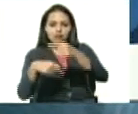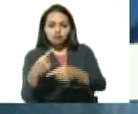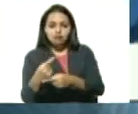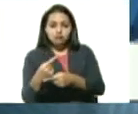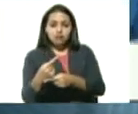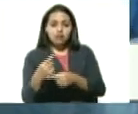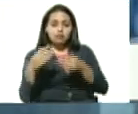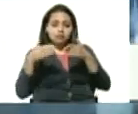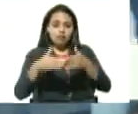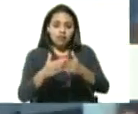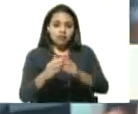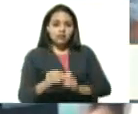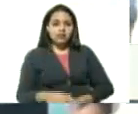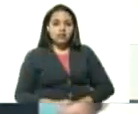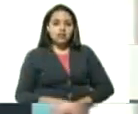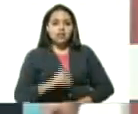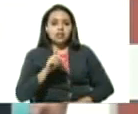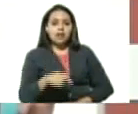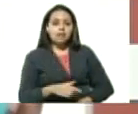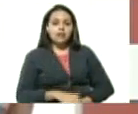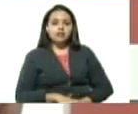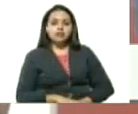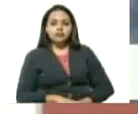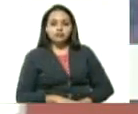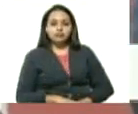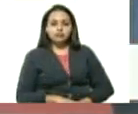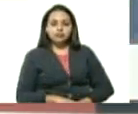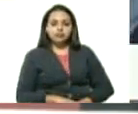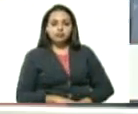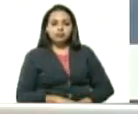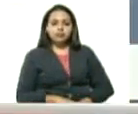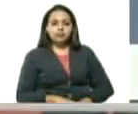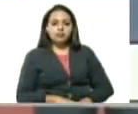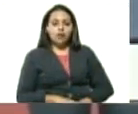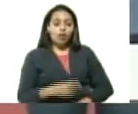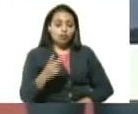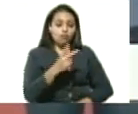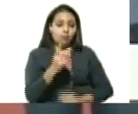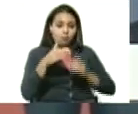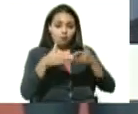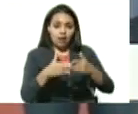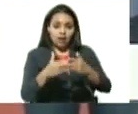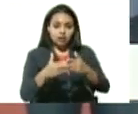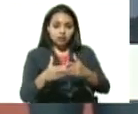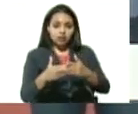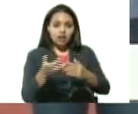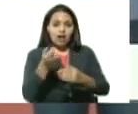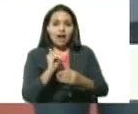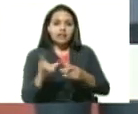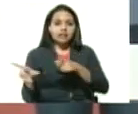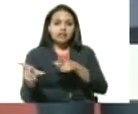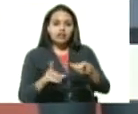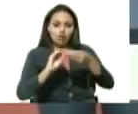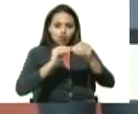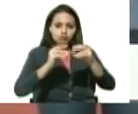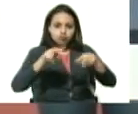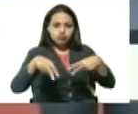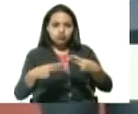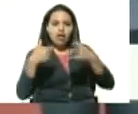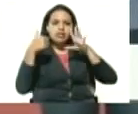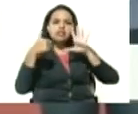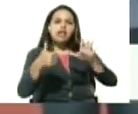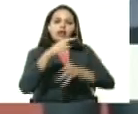la playa El Yaque un monocasco y el catamarán Cayo de Agua arribamos a seis embarcaciones